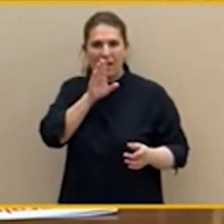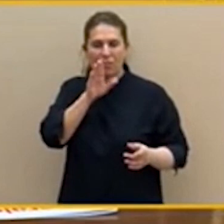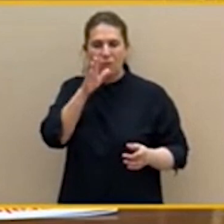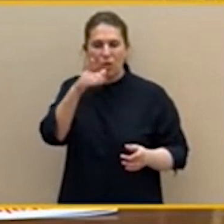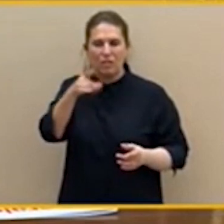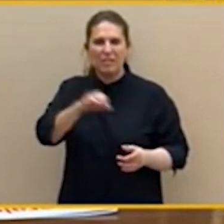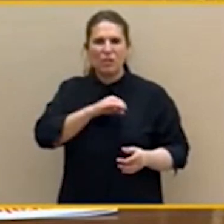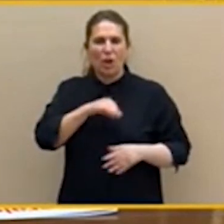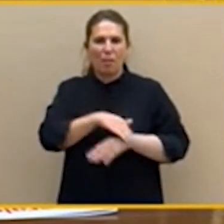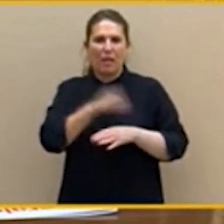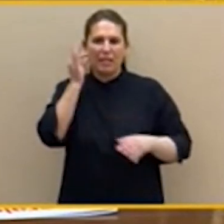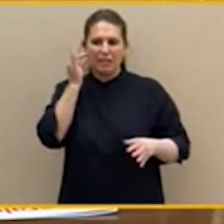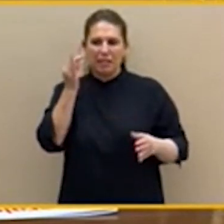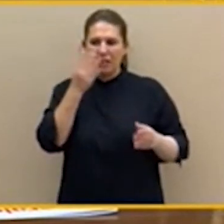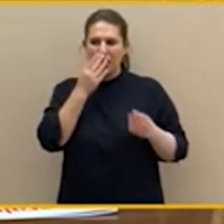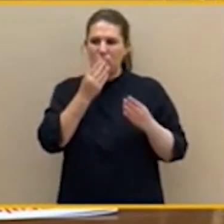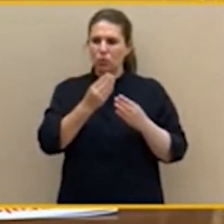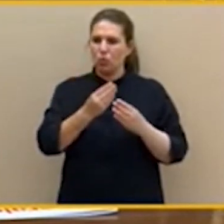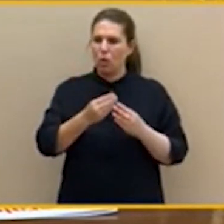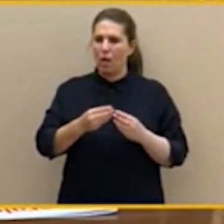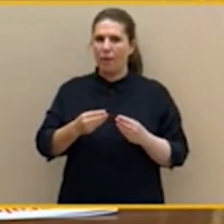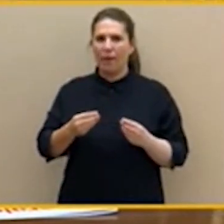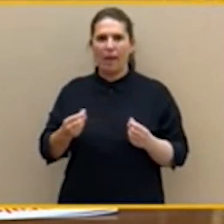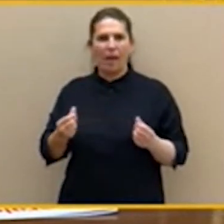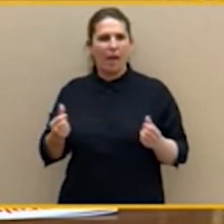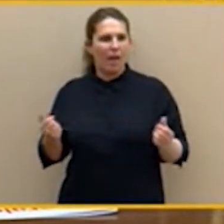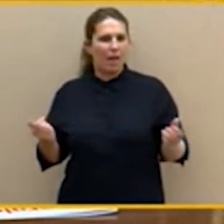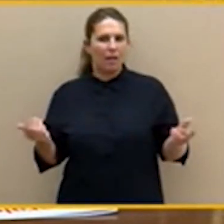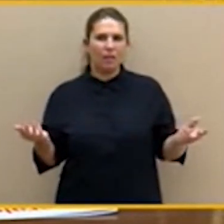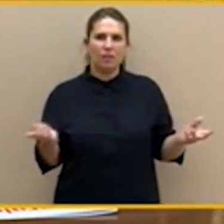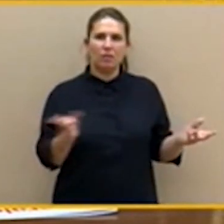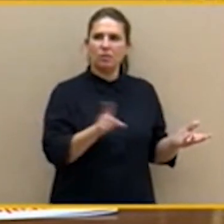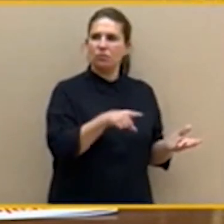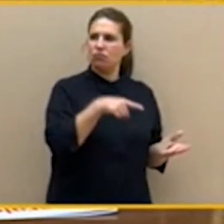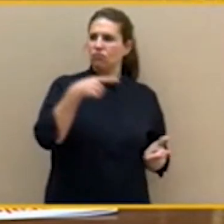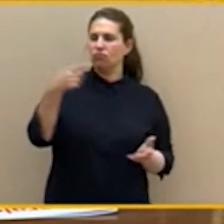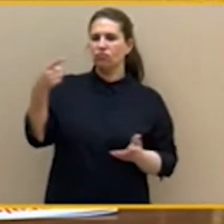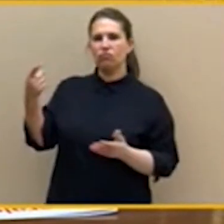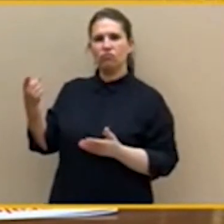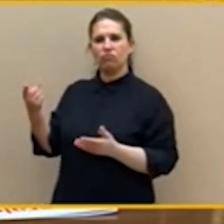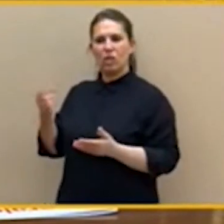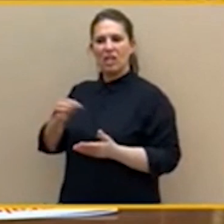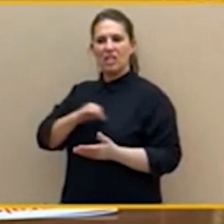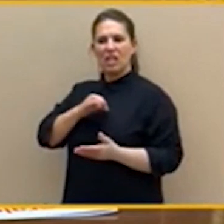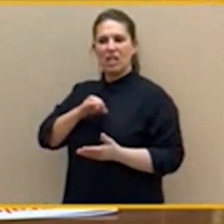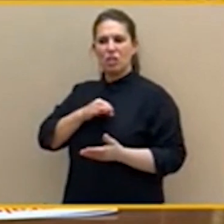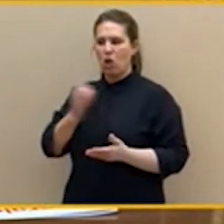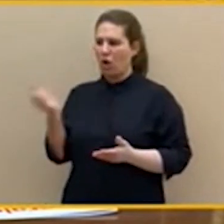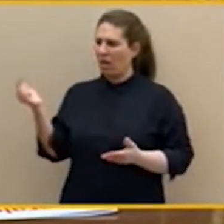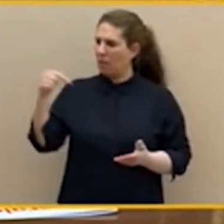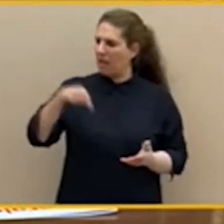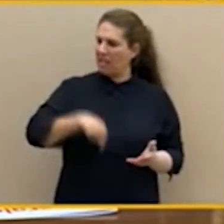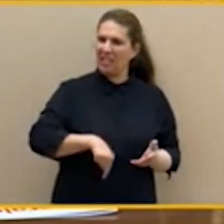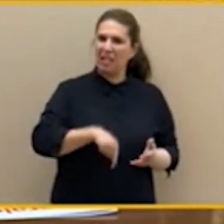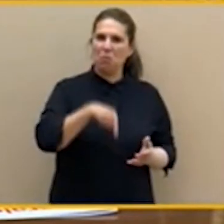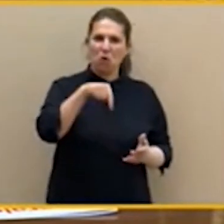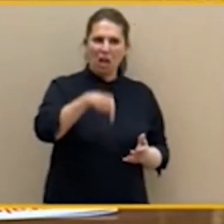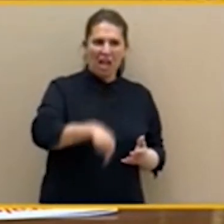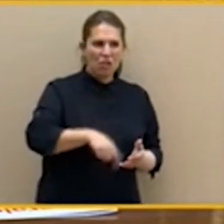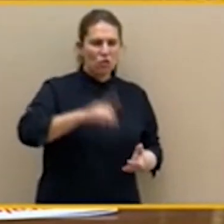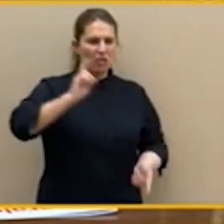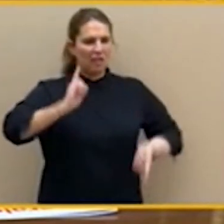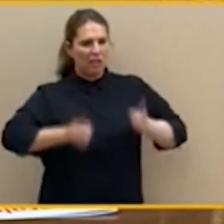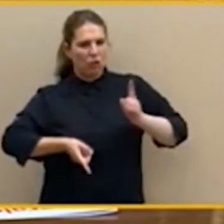la señora Nogueras. Con una señora que viene aquí a decir que esto es un régimen dictatorial, que quiere la independencia, que,